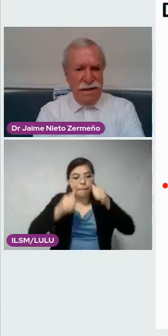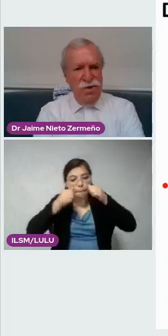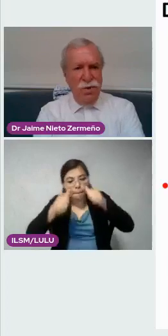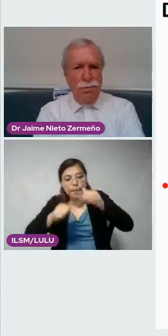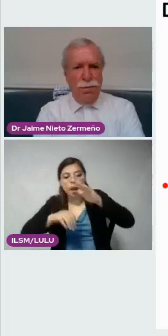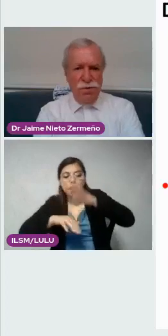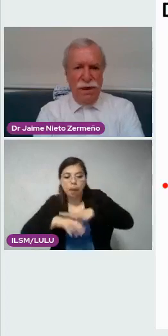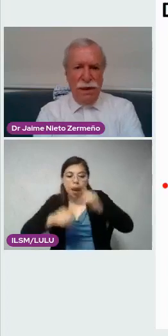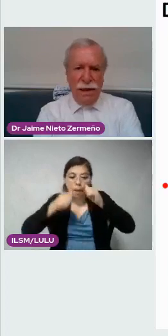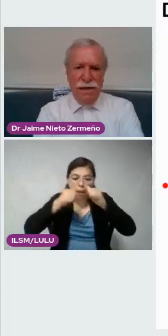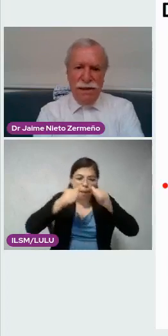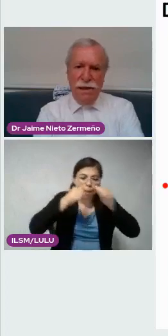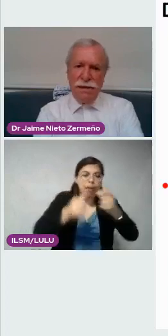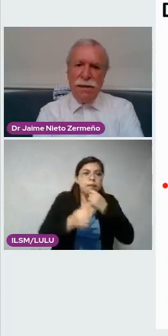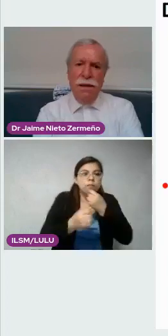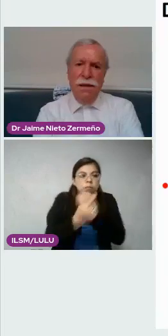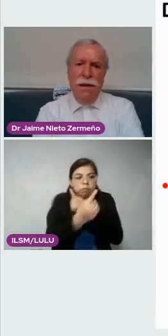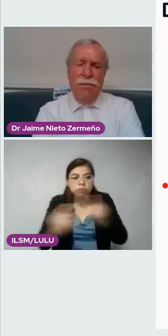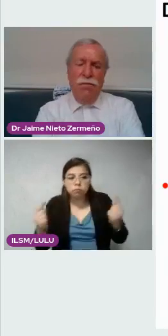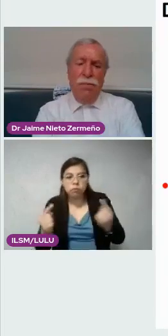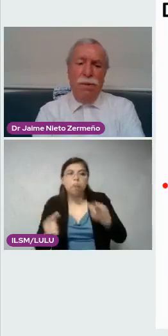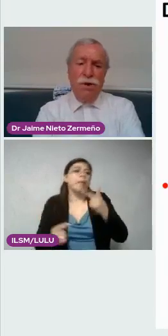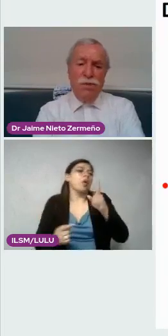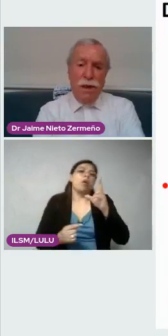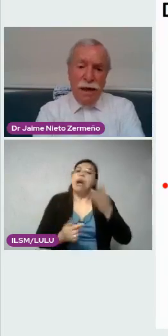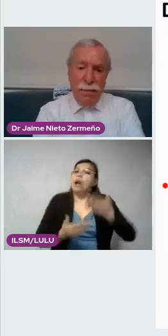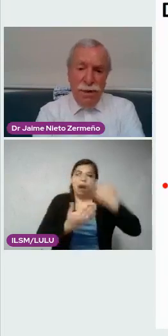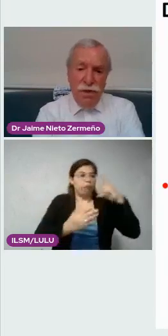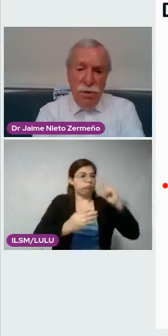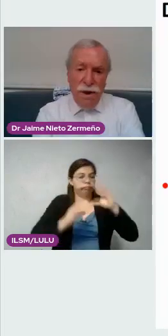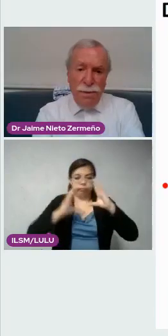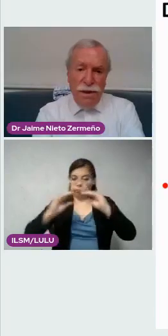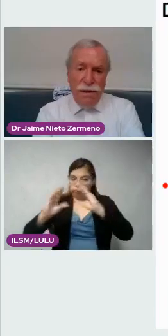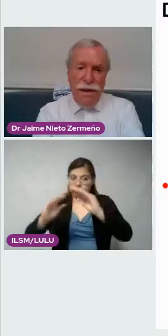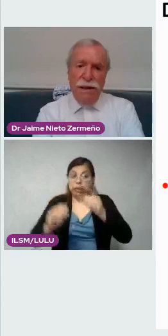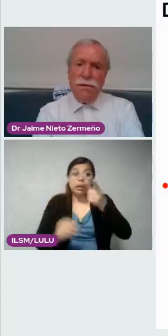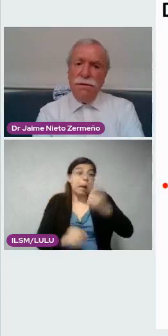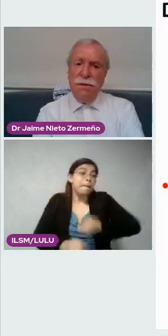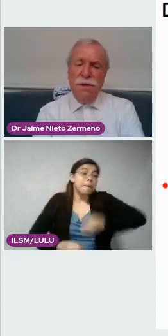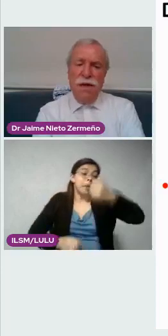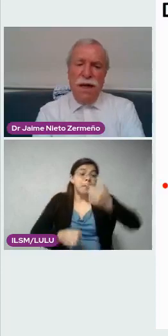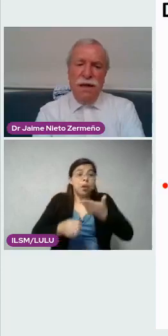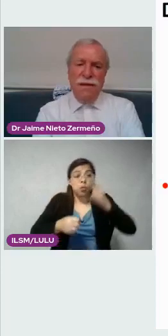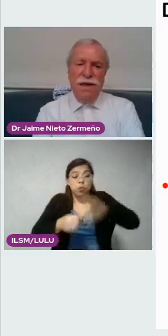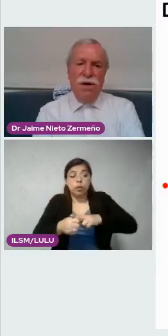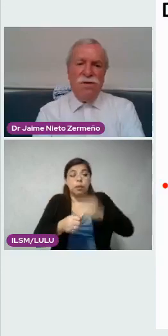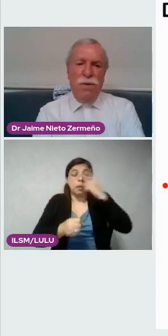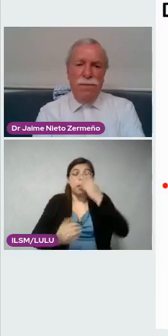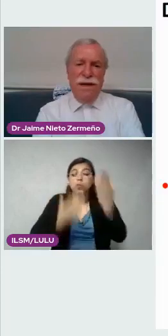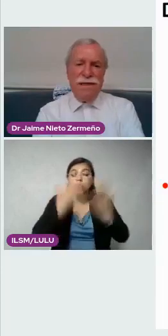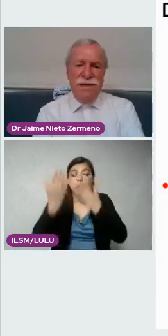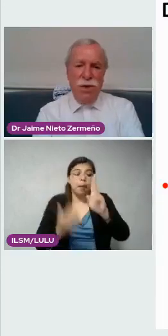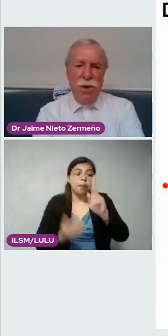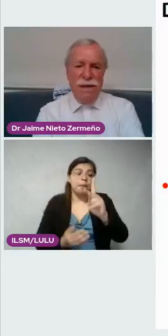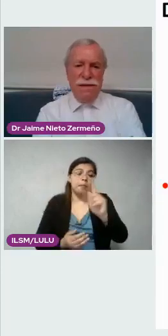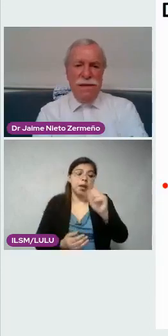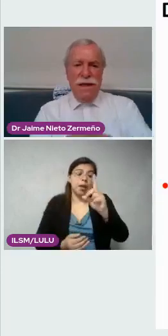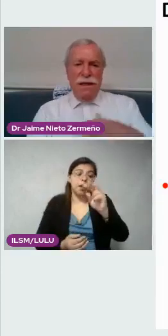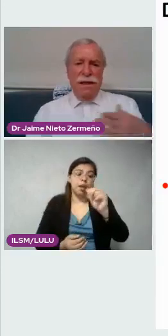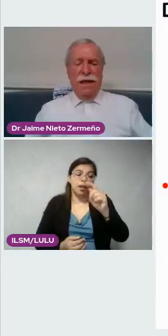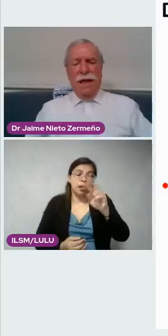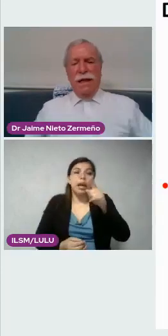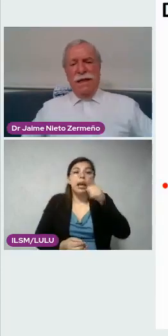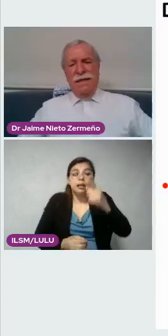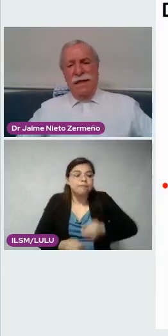de atención, pero sin gran enseñanza. Fue el primer hospital para estudiar pediatría. Aquí hicieron las primeras sesiones